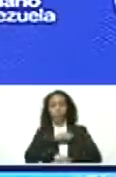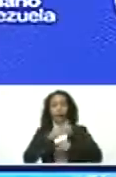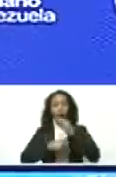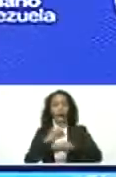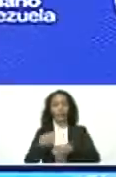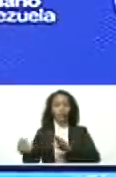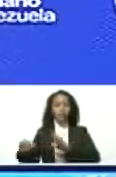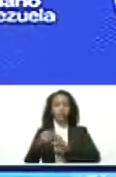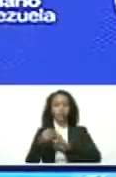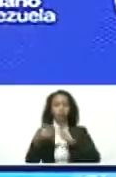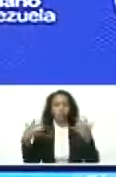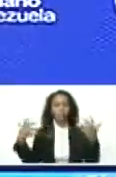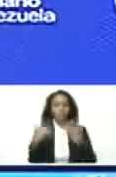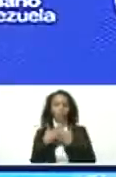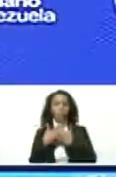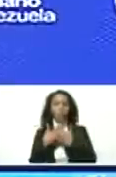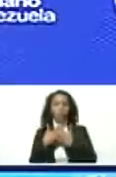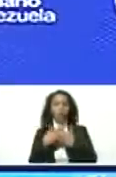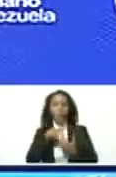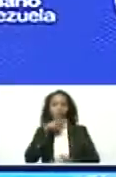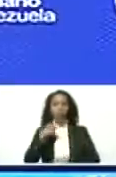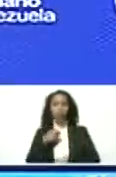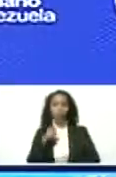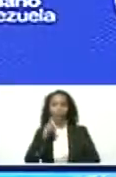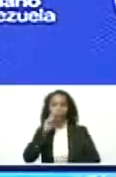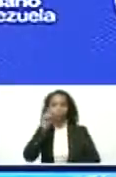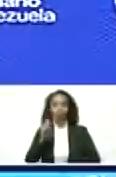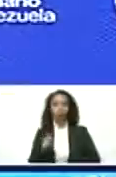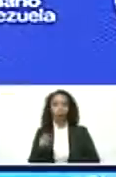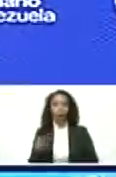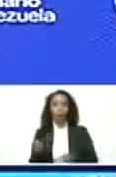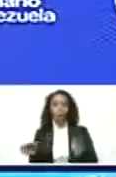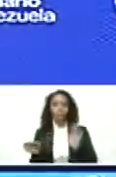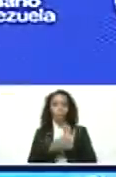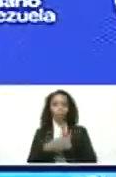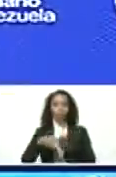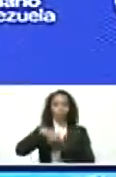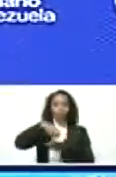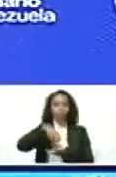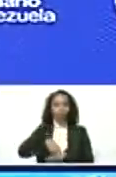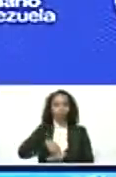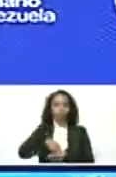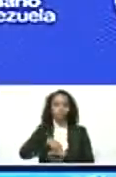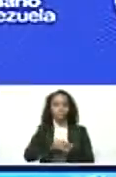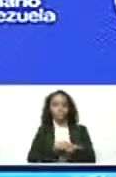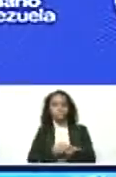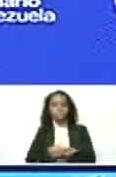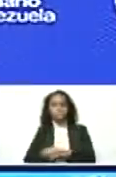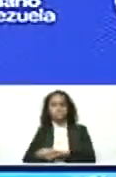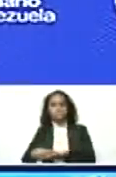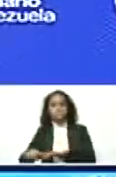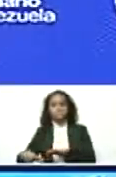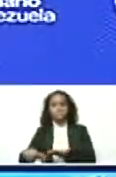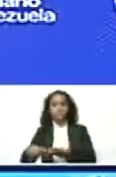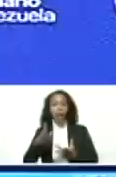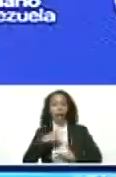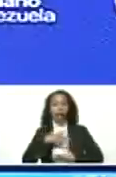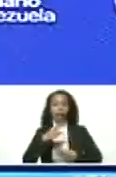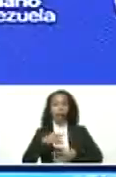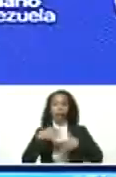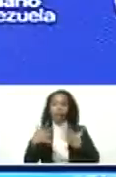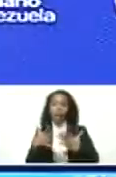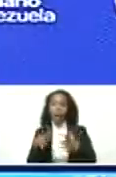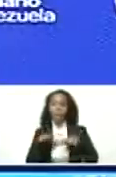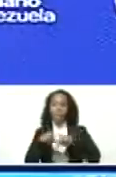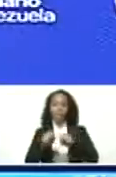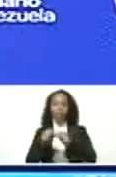Rusia y Ucrania. Plegado, arrodillado, arrastrado a los intereses del imperio